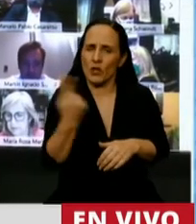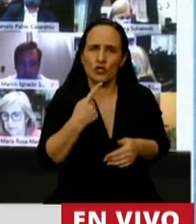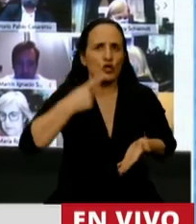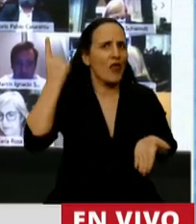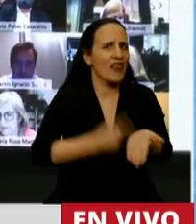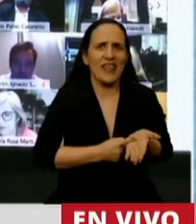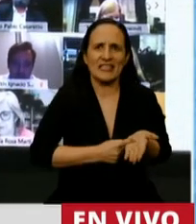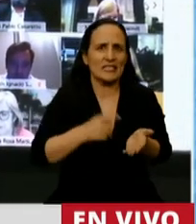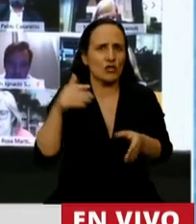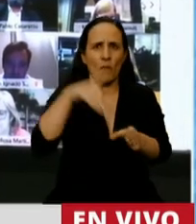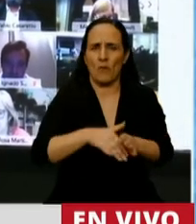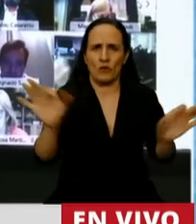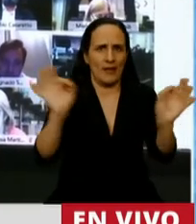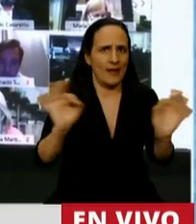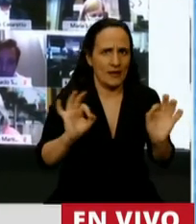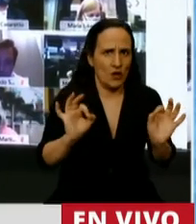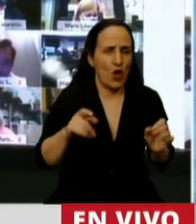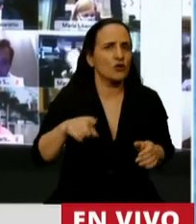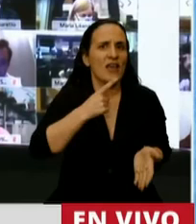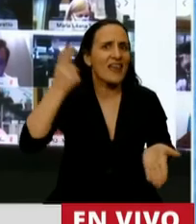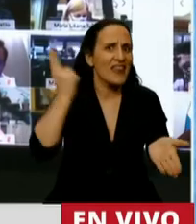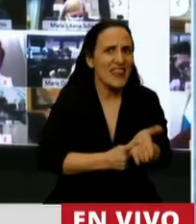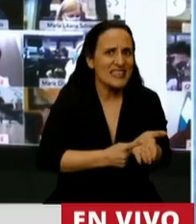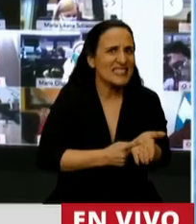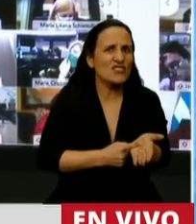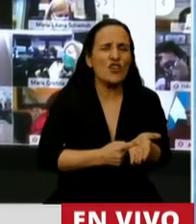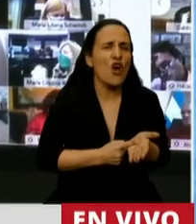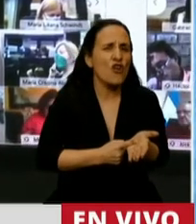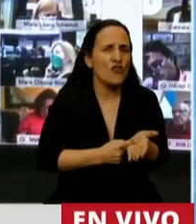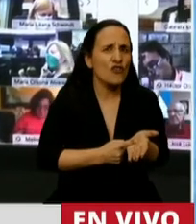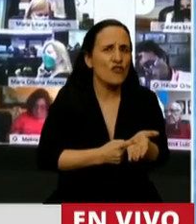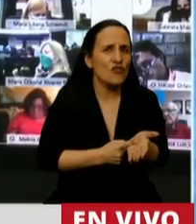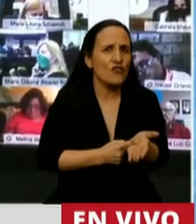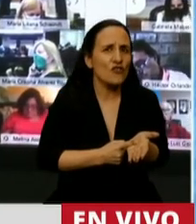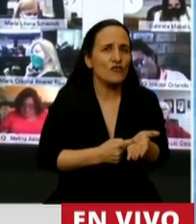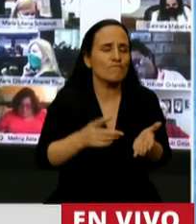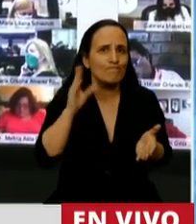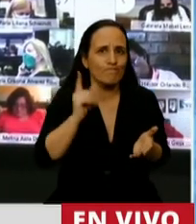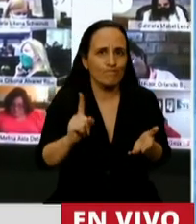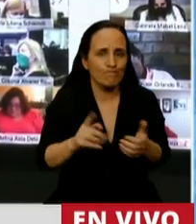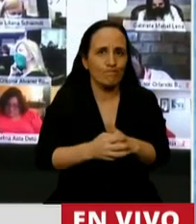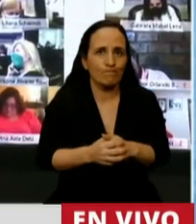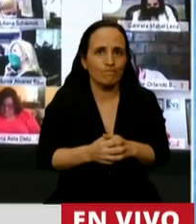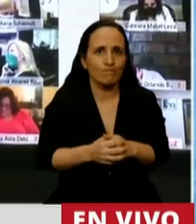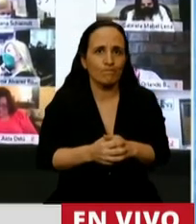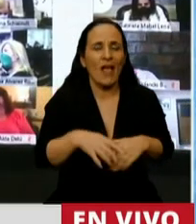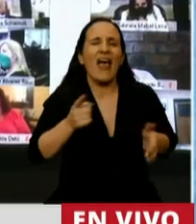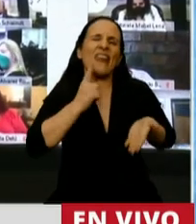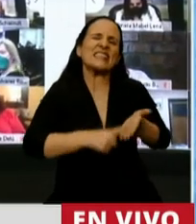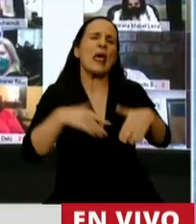nuestra atención se inscribe, digo nuevamente, en los marcos colaborativos. No es una atención oportunista,